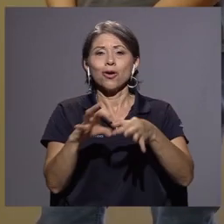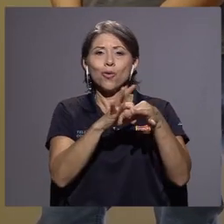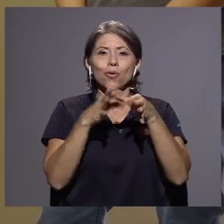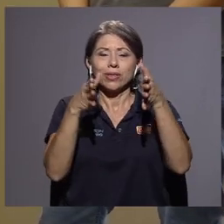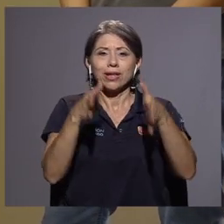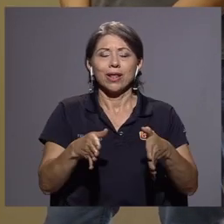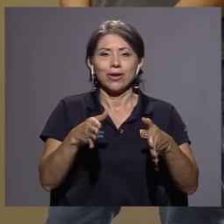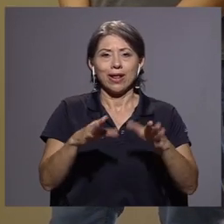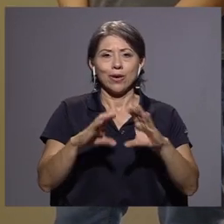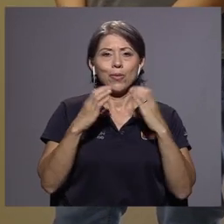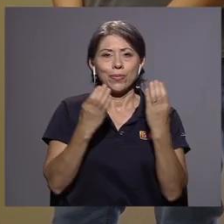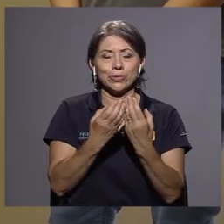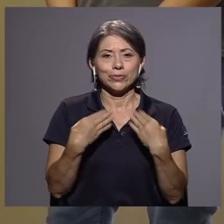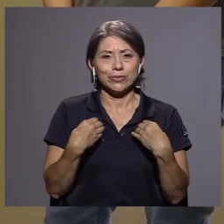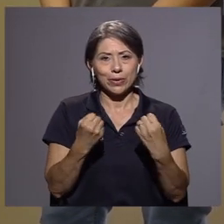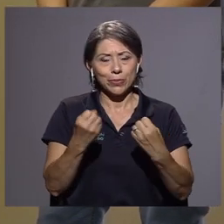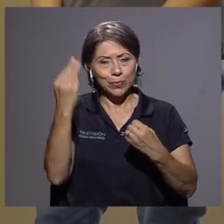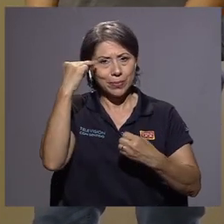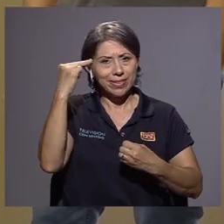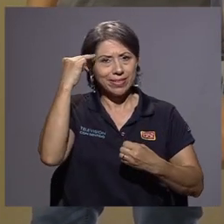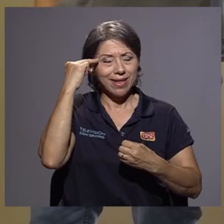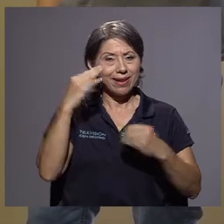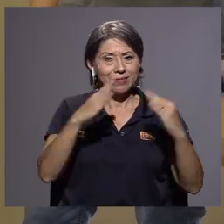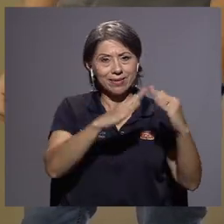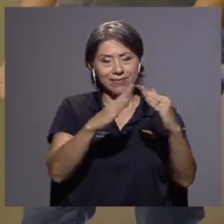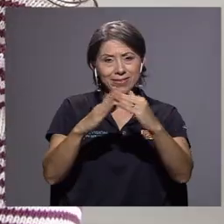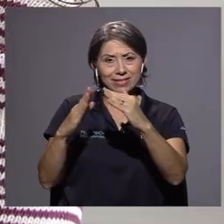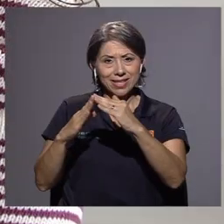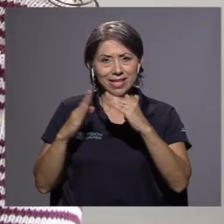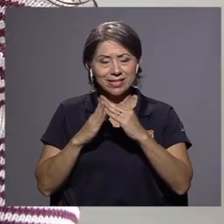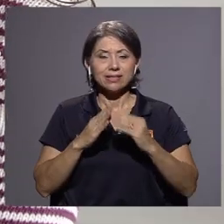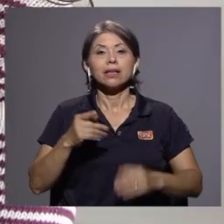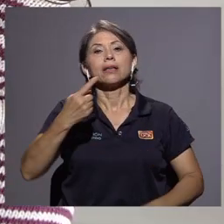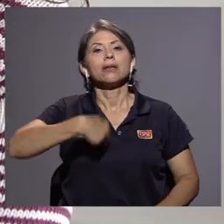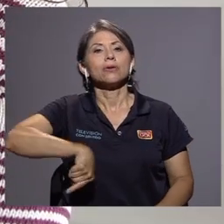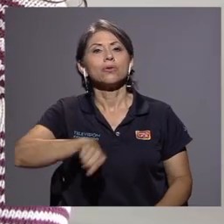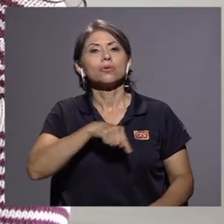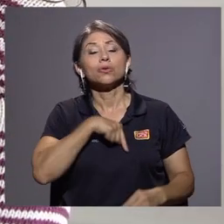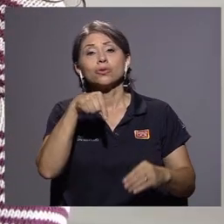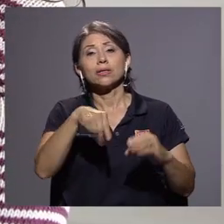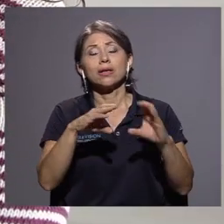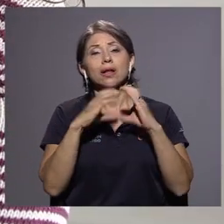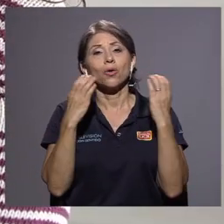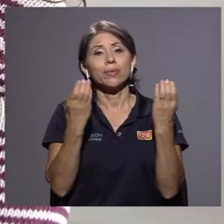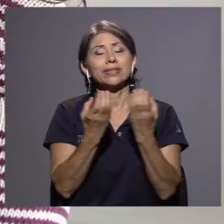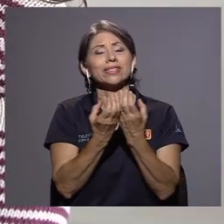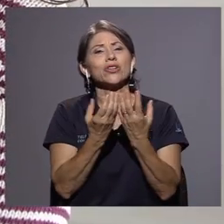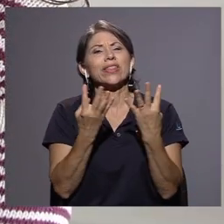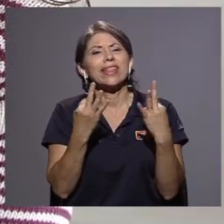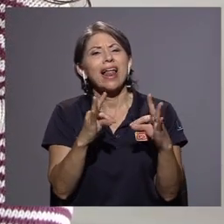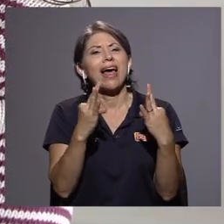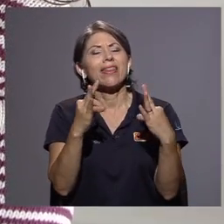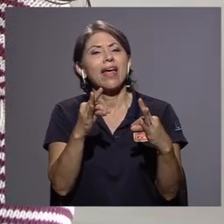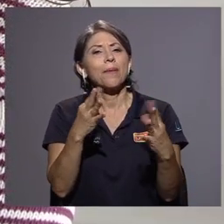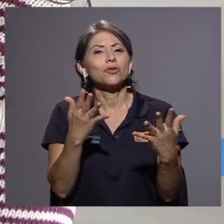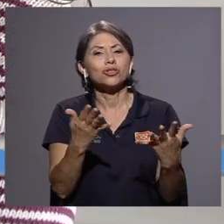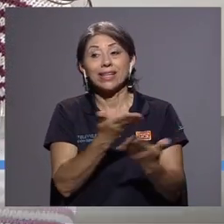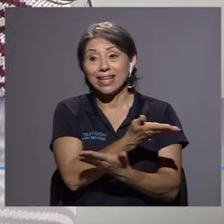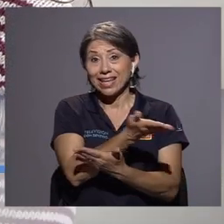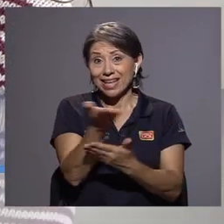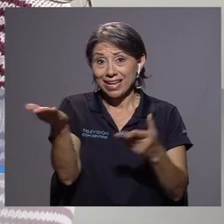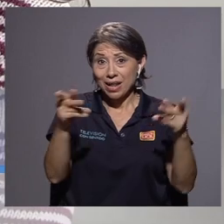Comisión de Salud Mental de Residencias. Desde la Comisión estamos tratando de que la población residente se sienta